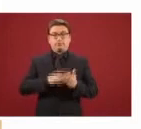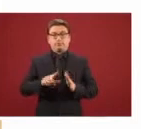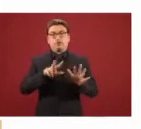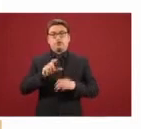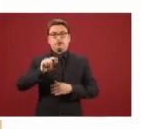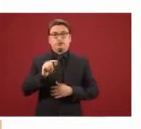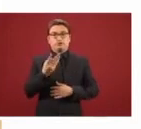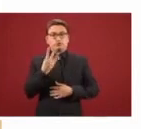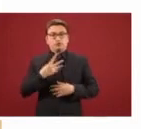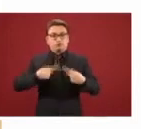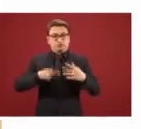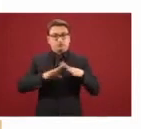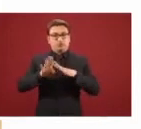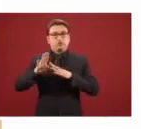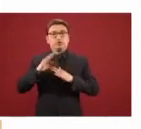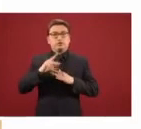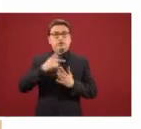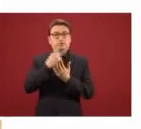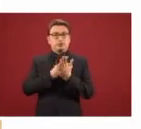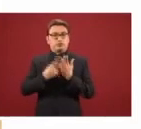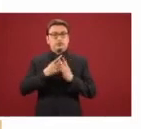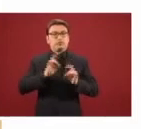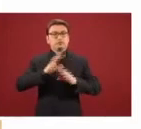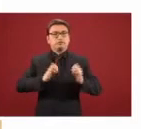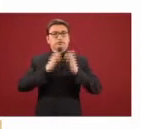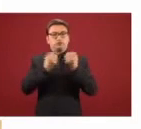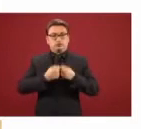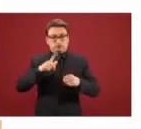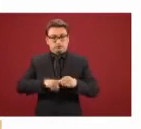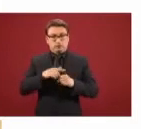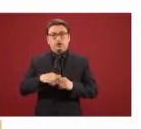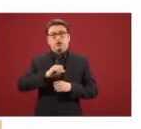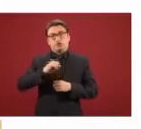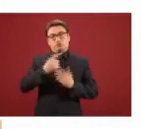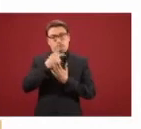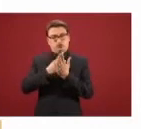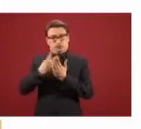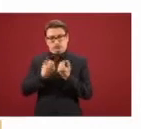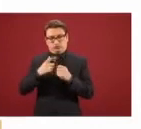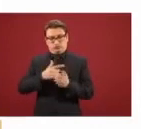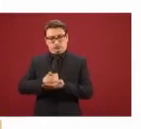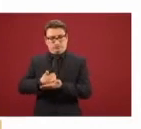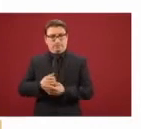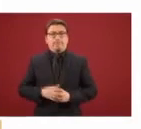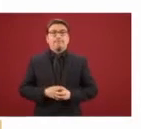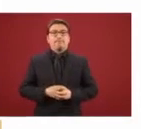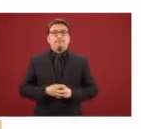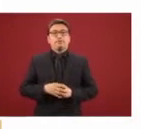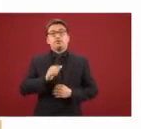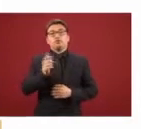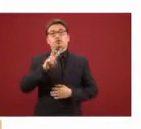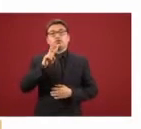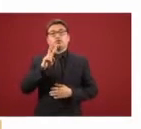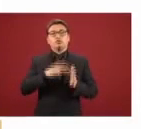874 personas migrantes vinculadas al programa de emergencia social y otros programas sociales. Hay